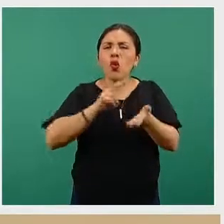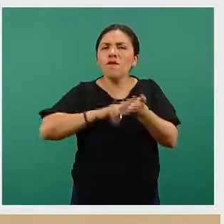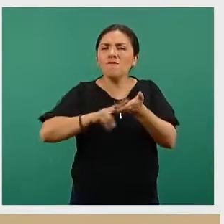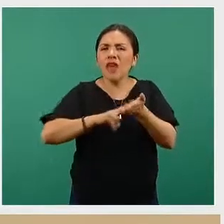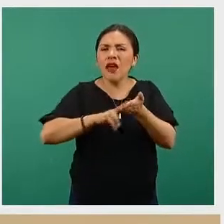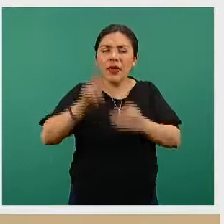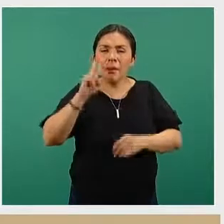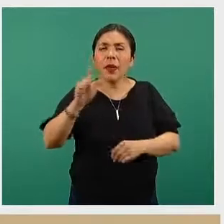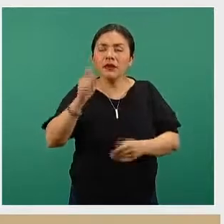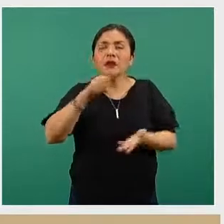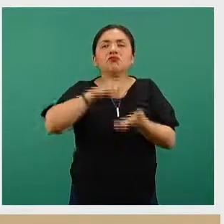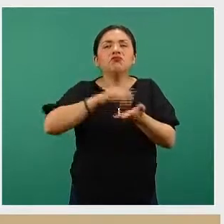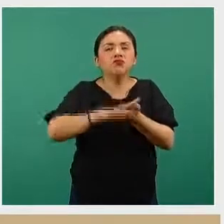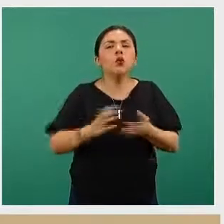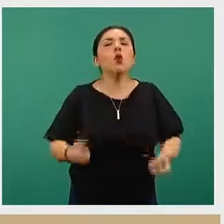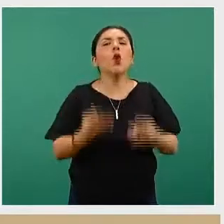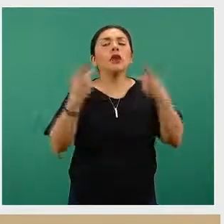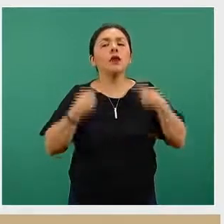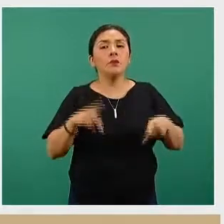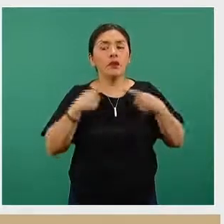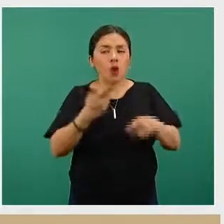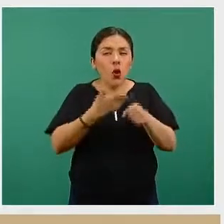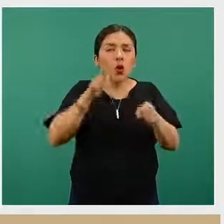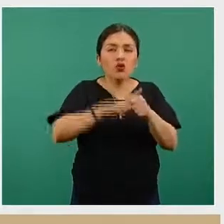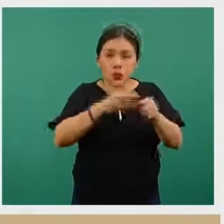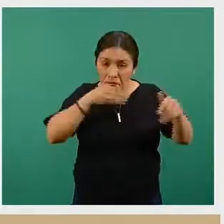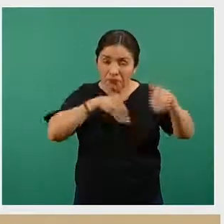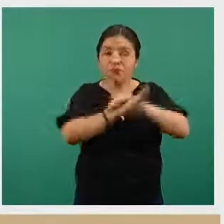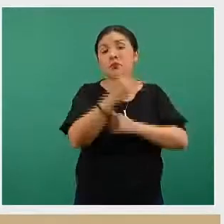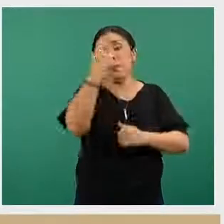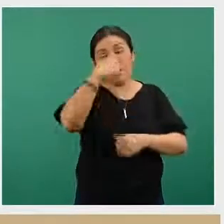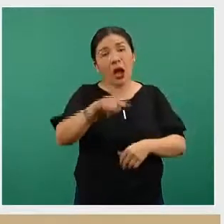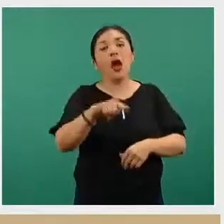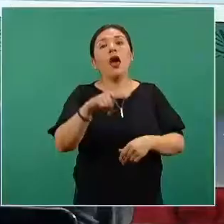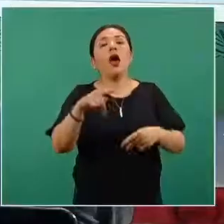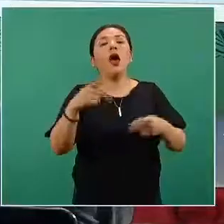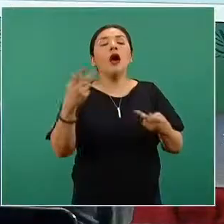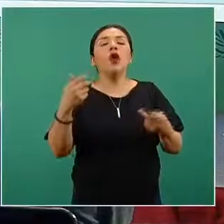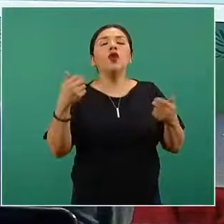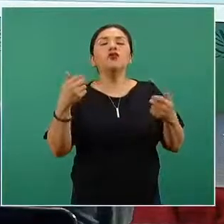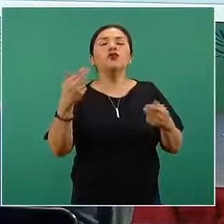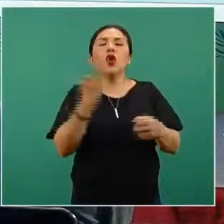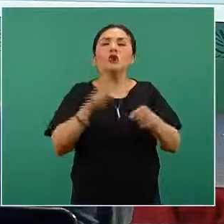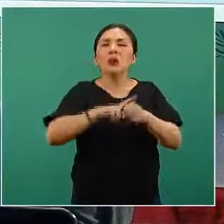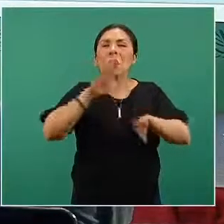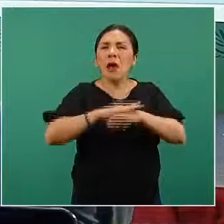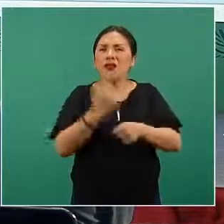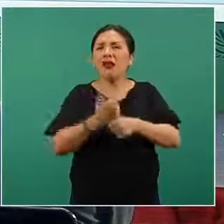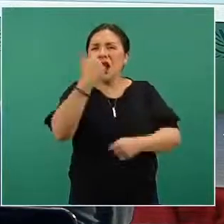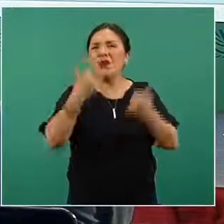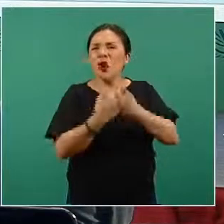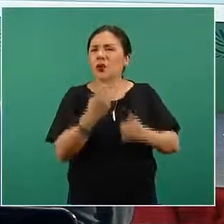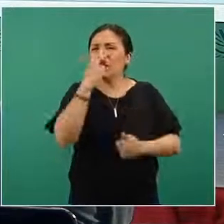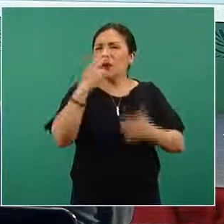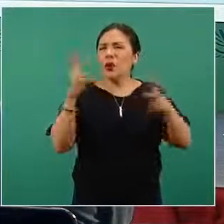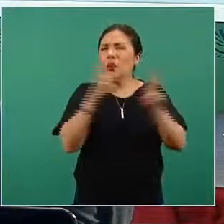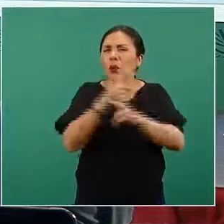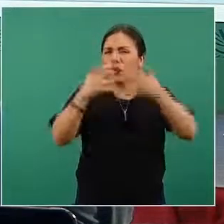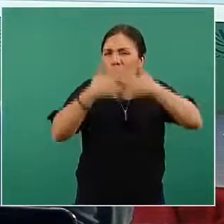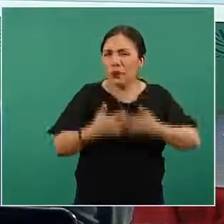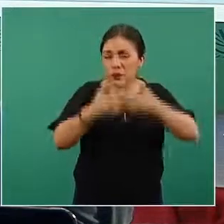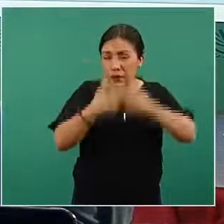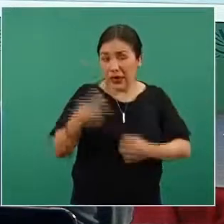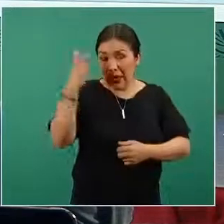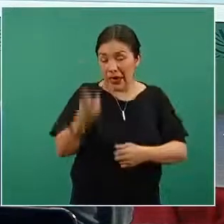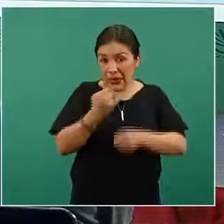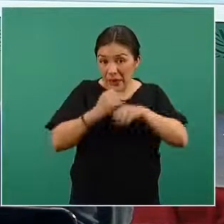pues es el registro que actualmente tenemos de personas hospitalizadas con ventilación mecánica. Recordemos pues que esta